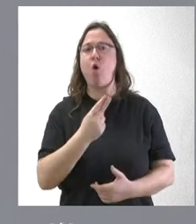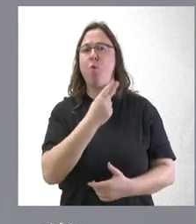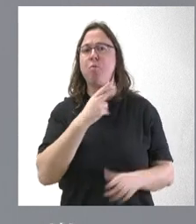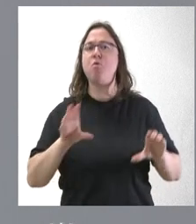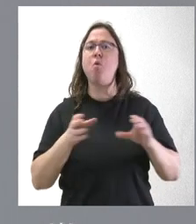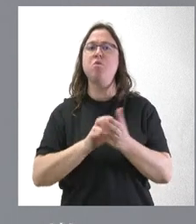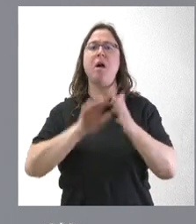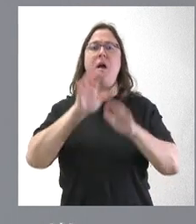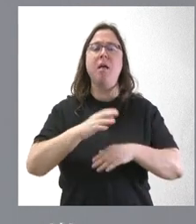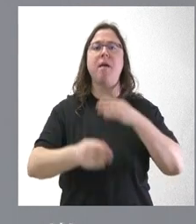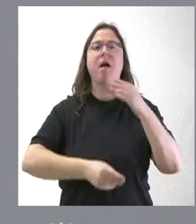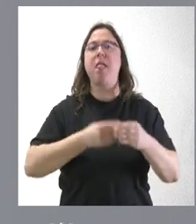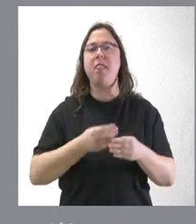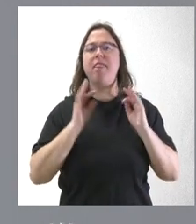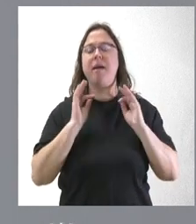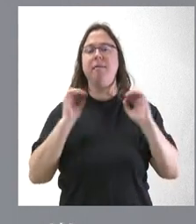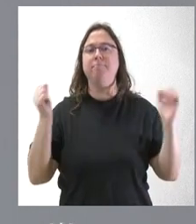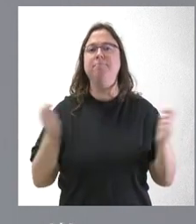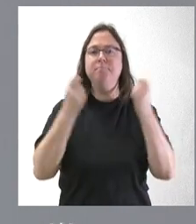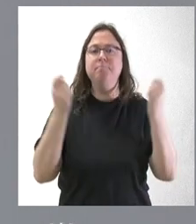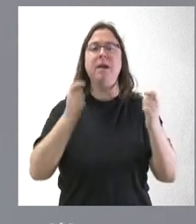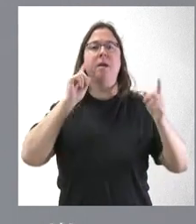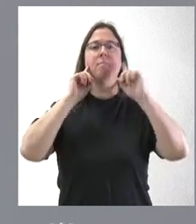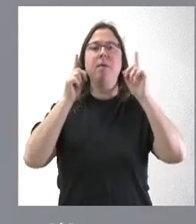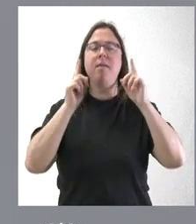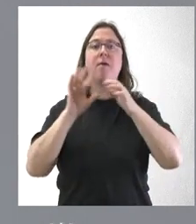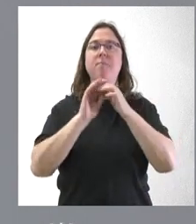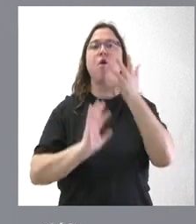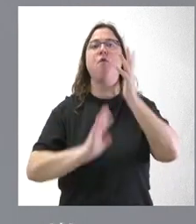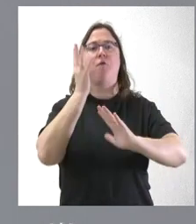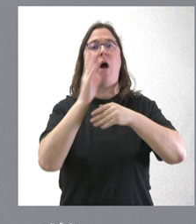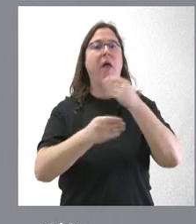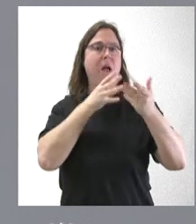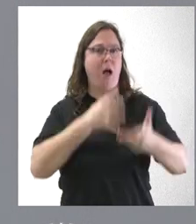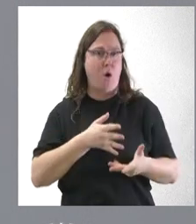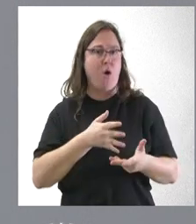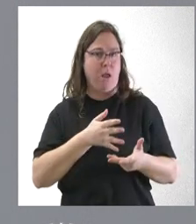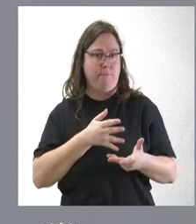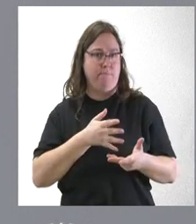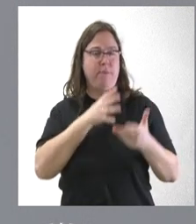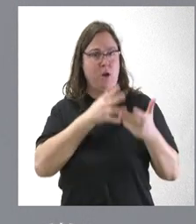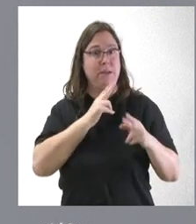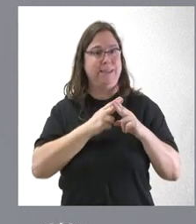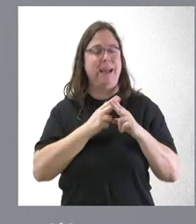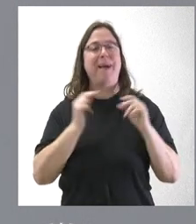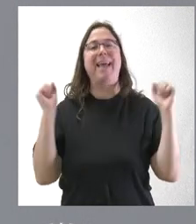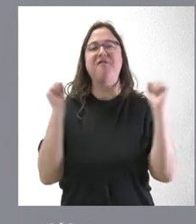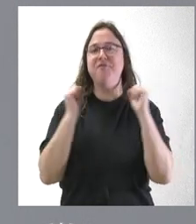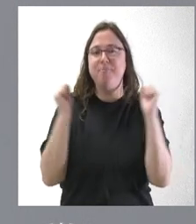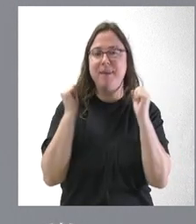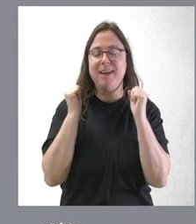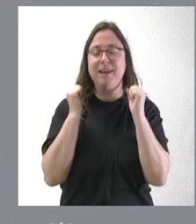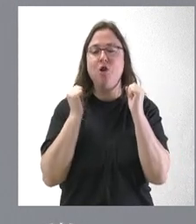de Castilla y León de hacer estas actuaciones preventivas en materia de incendios y hacerlo ahora, durante la época de invierno, estos